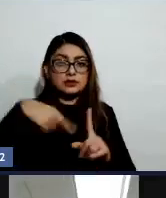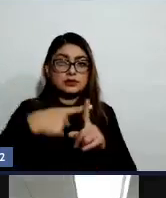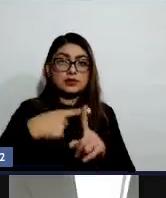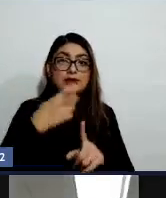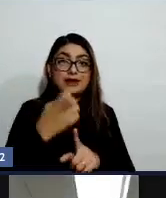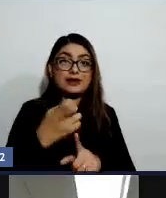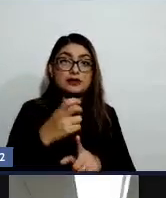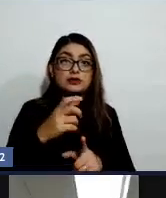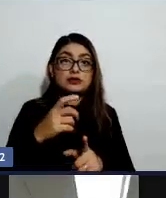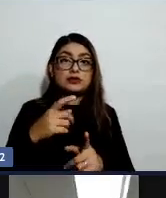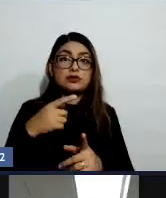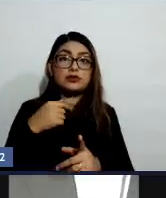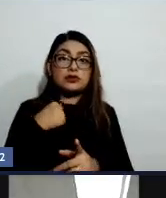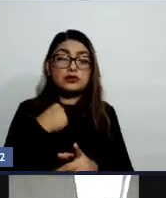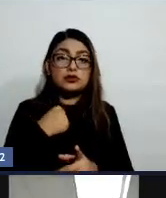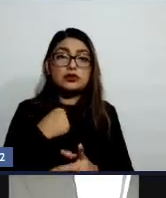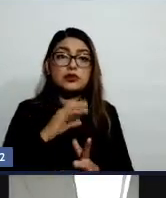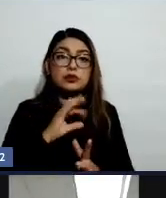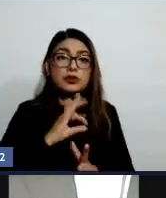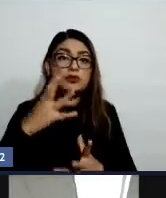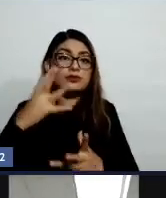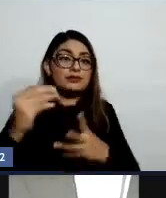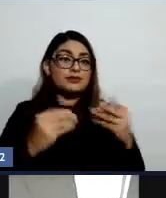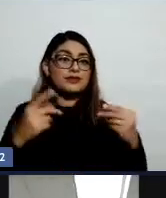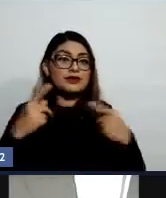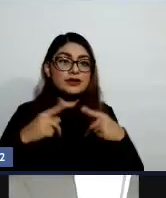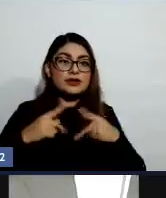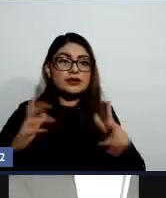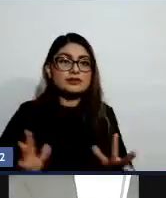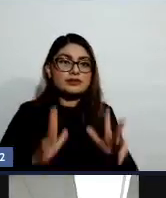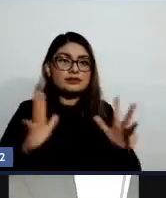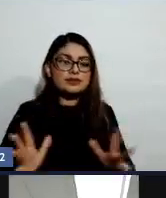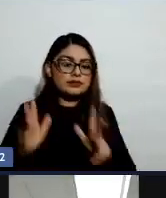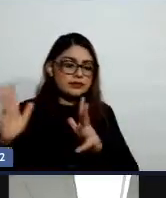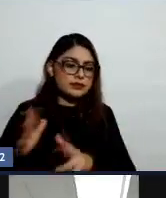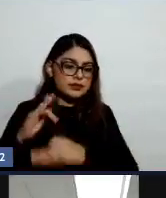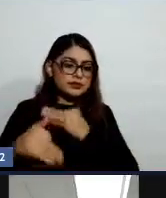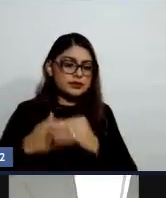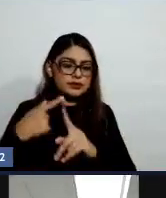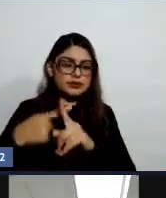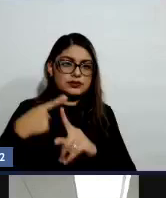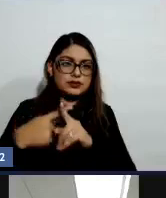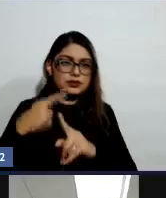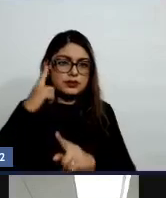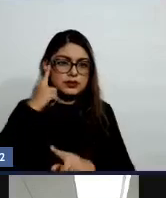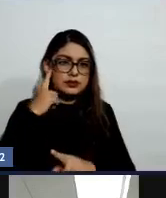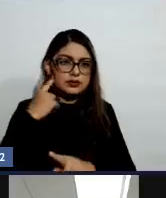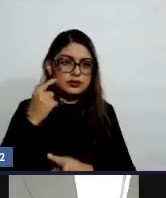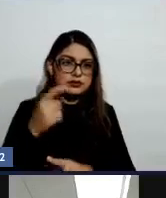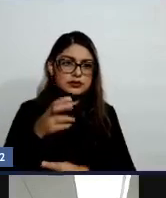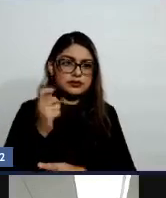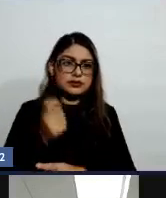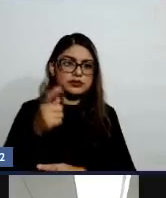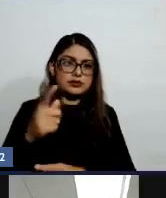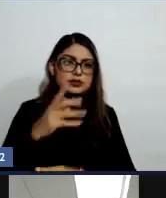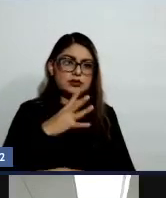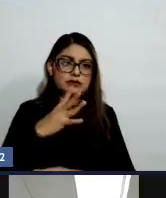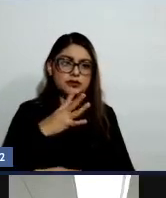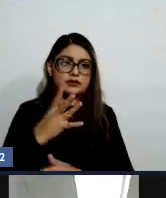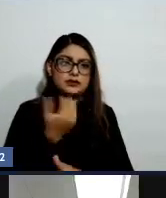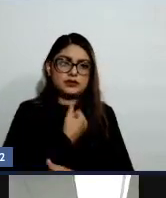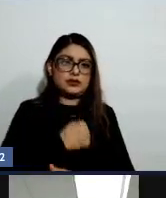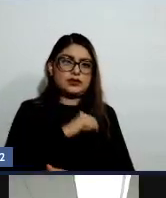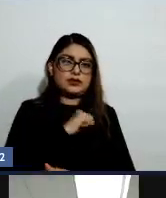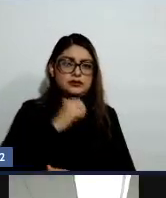Entonces, de estas maneras podemos ir aprendiendo a cuidar nuestra salud mental. ¿La que